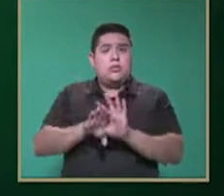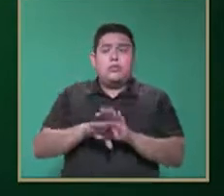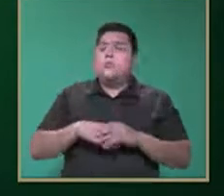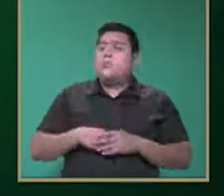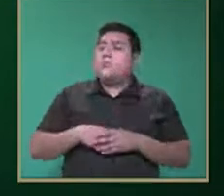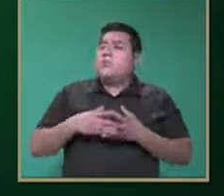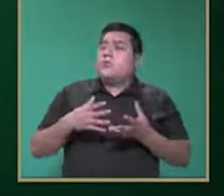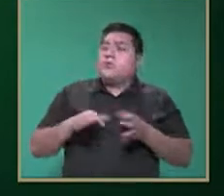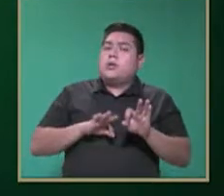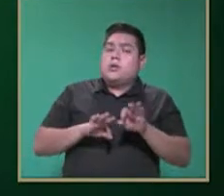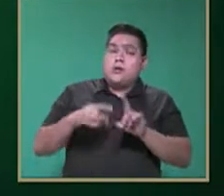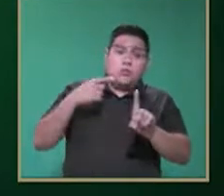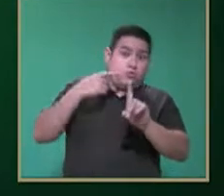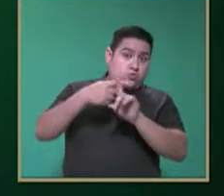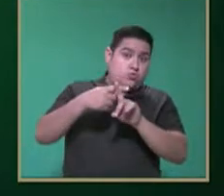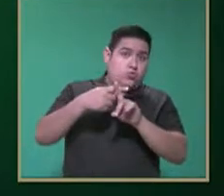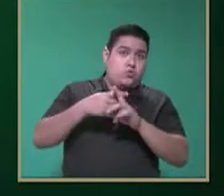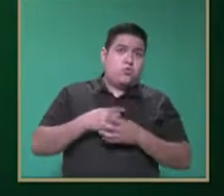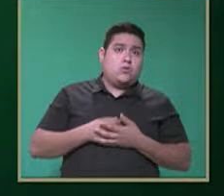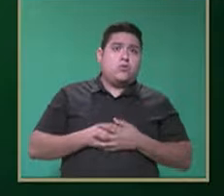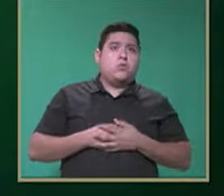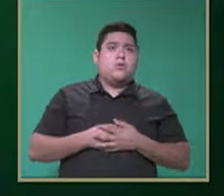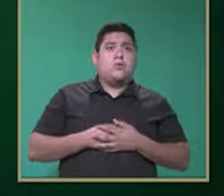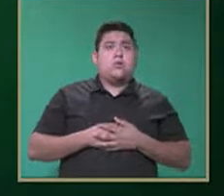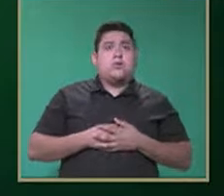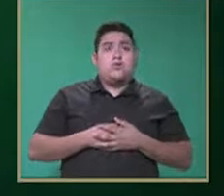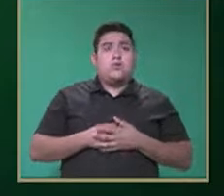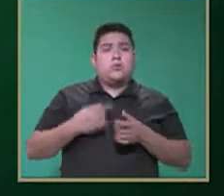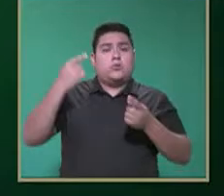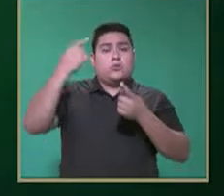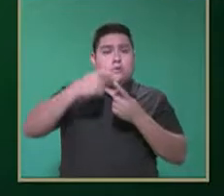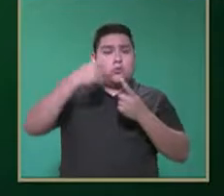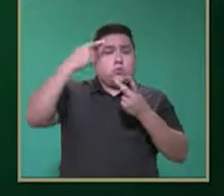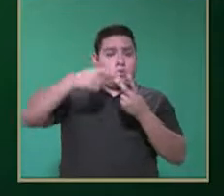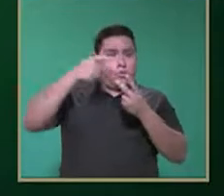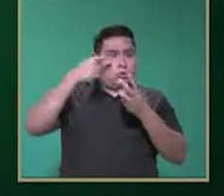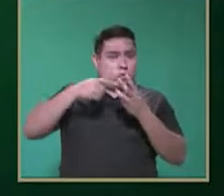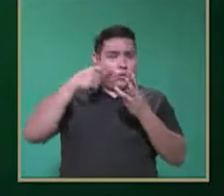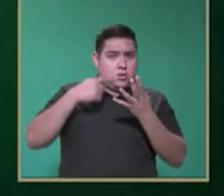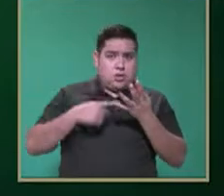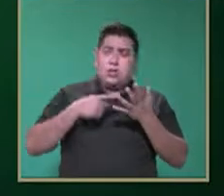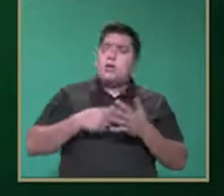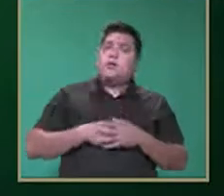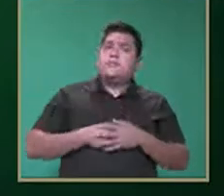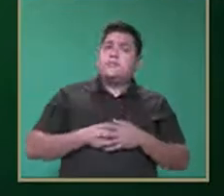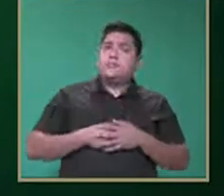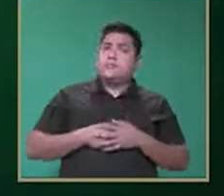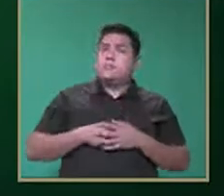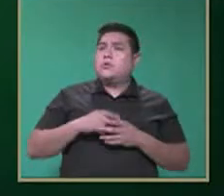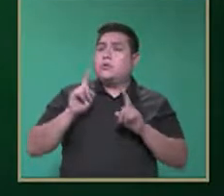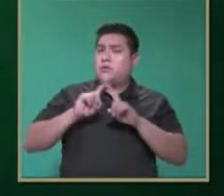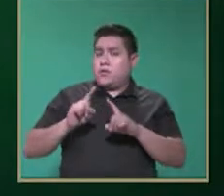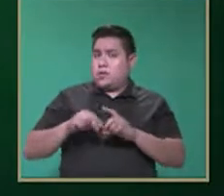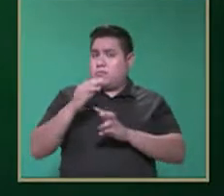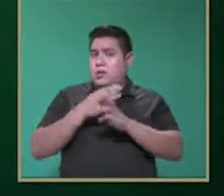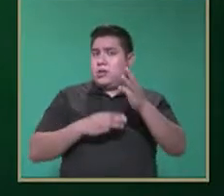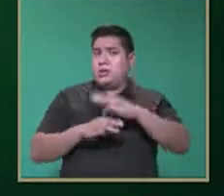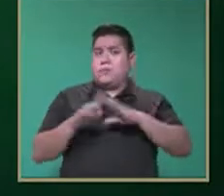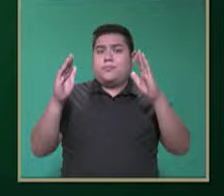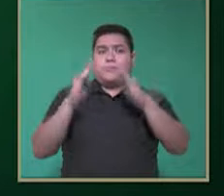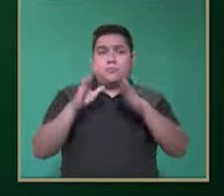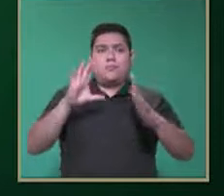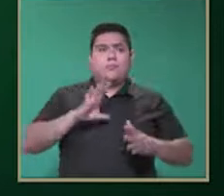Trabajando con sumas, con contar el conteo, favoreciendo el conteo con objetos que tenemos en casa.